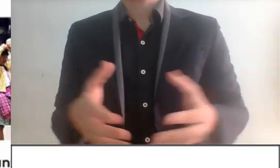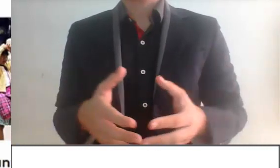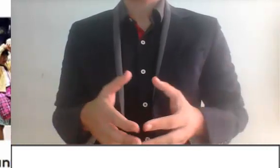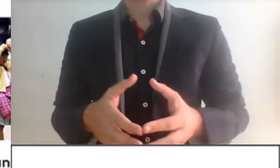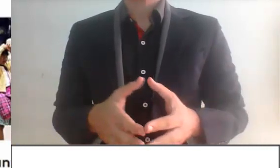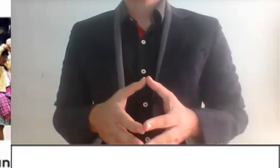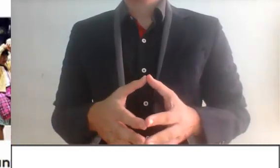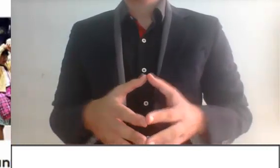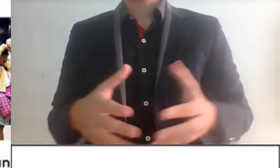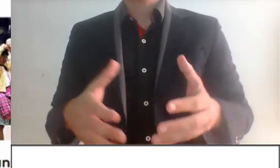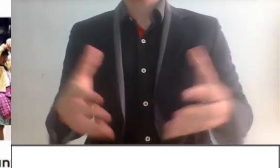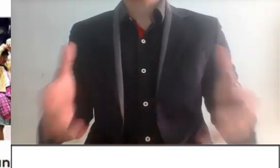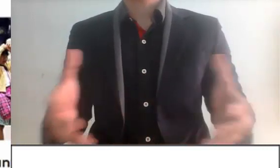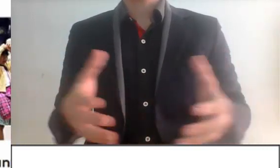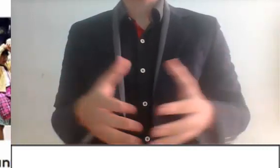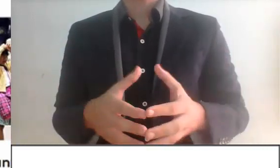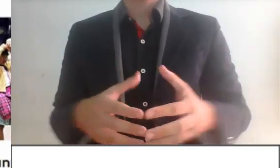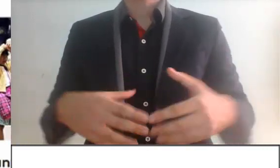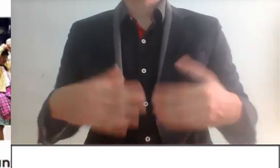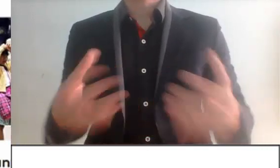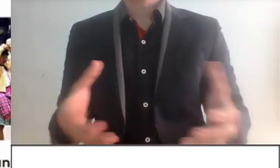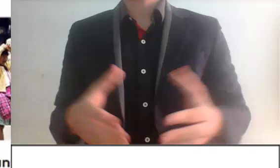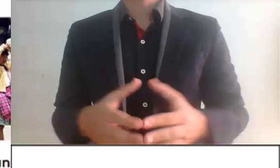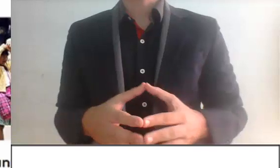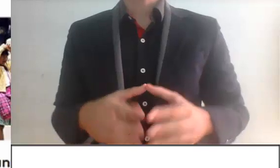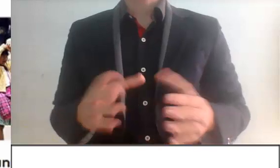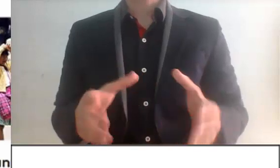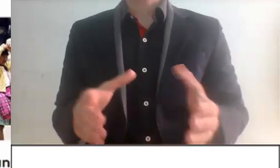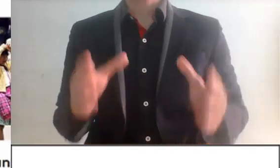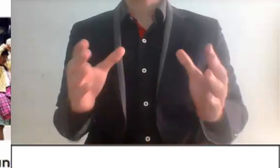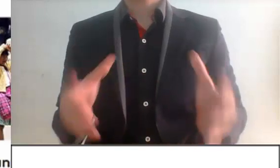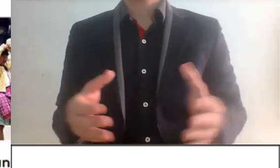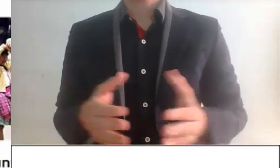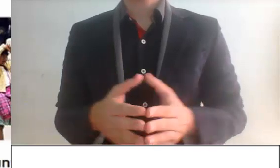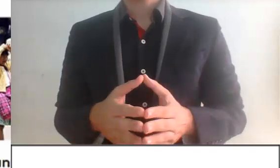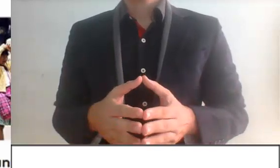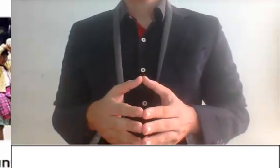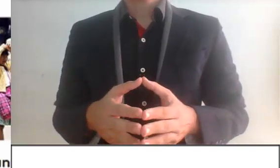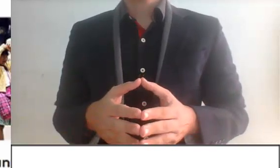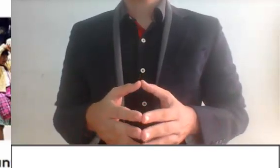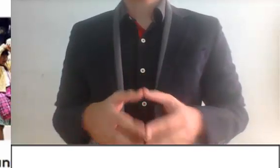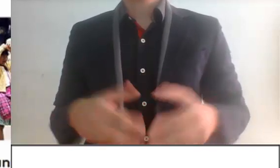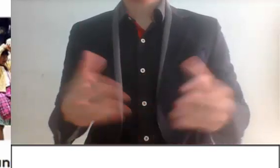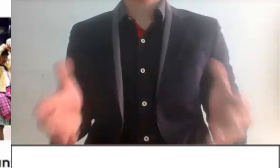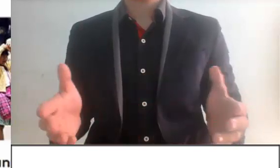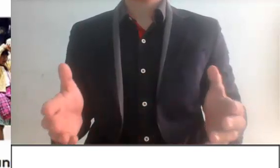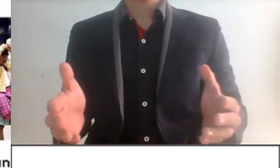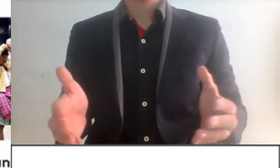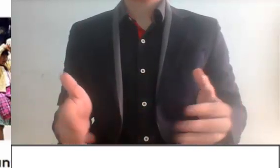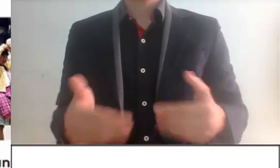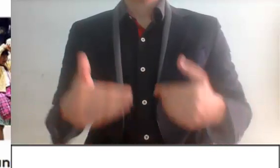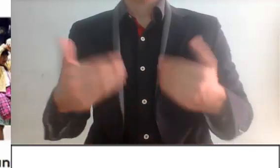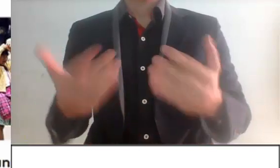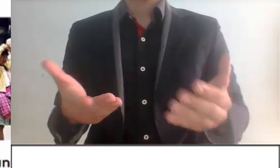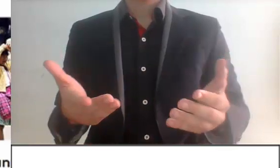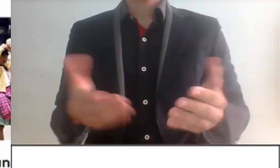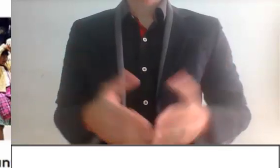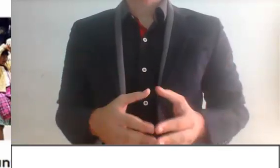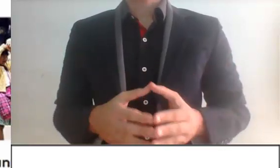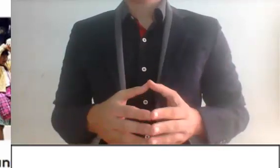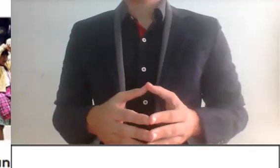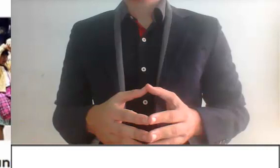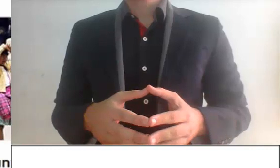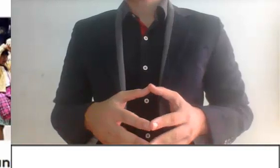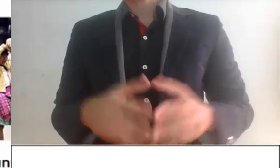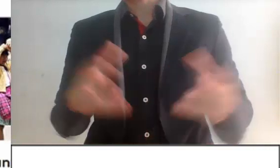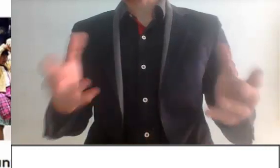les alcanza para pagar a lo mejor una cuota de escuela, ese tipo de cosas. Entonces, es excelente y que, pues, aquellos que no quieren pagar, está la ley